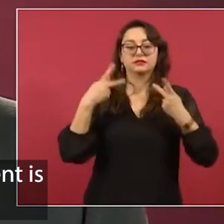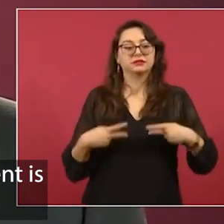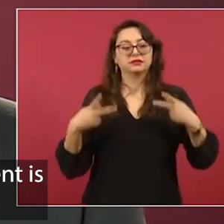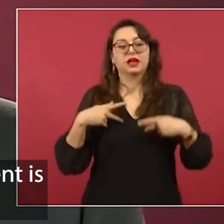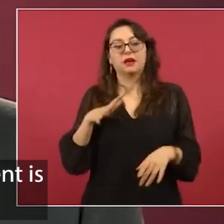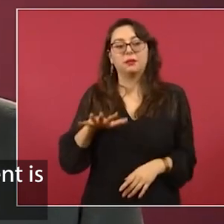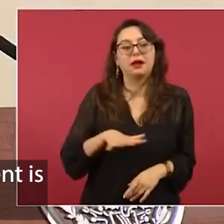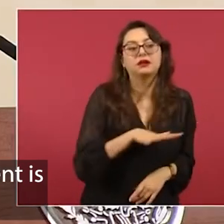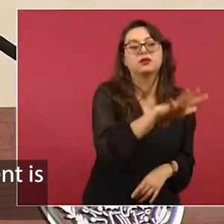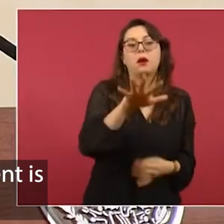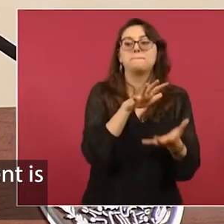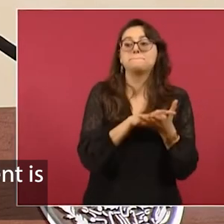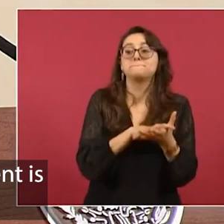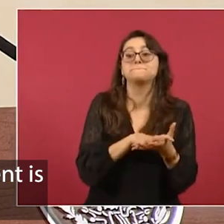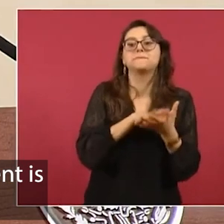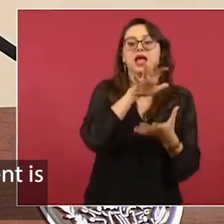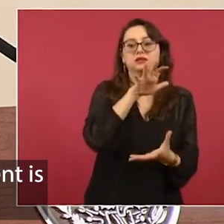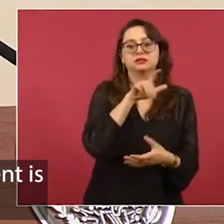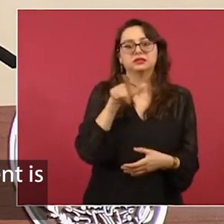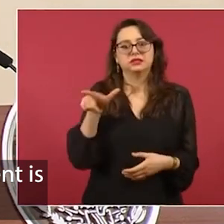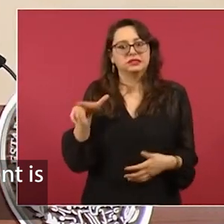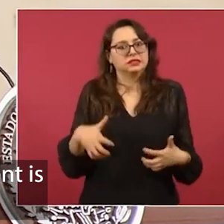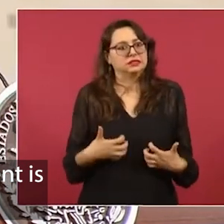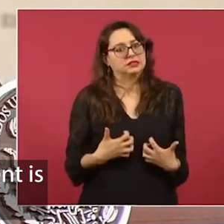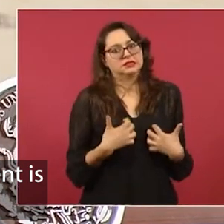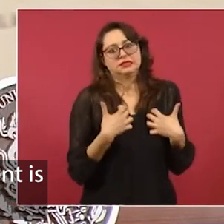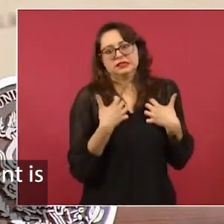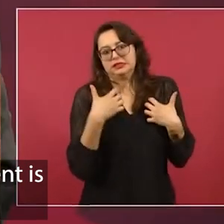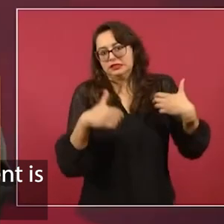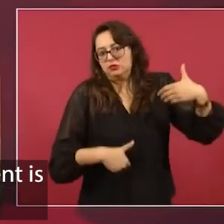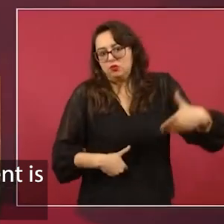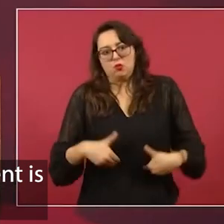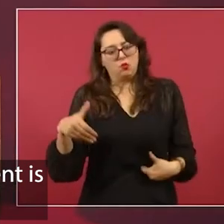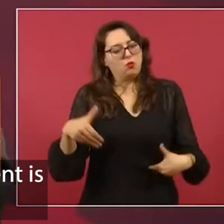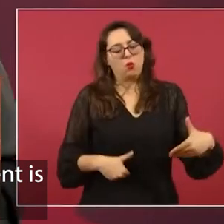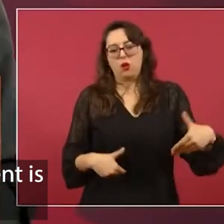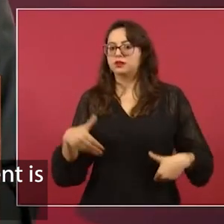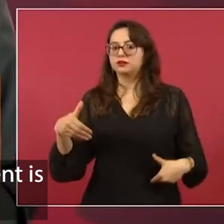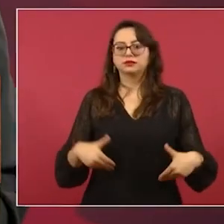el gobierno es del pueblo y para el pueblo.